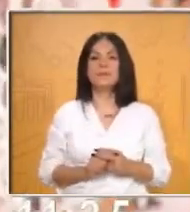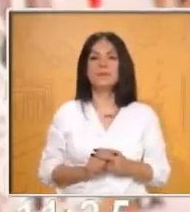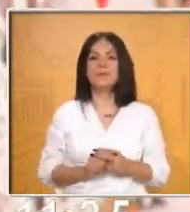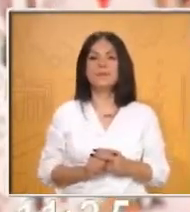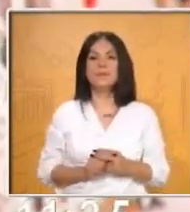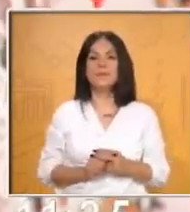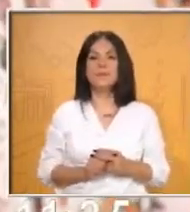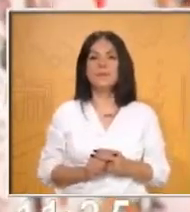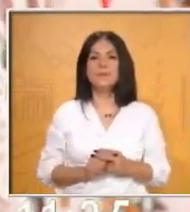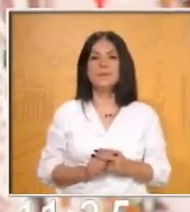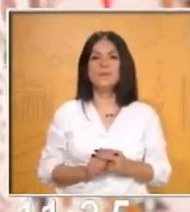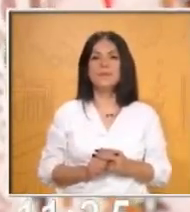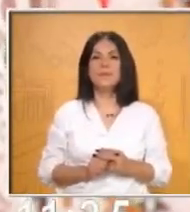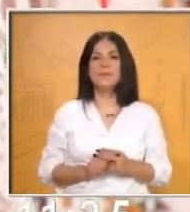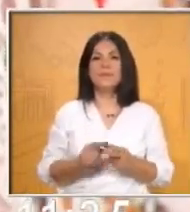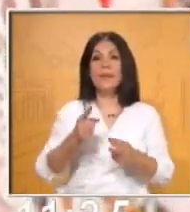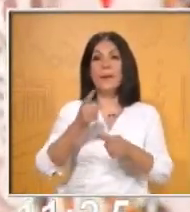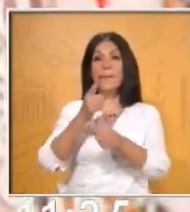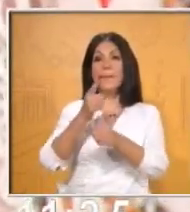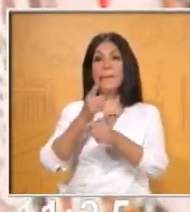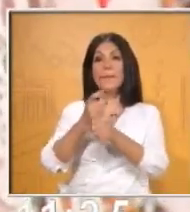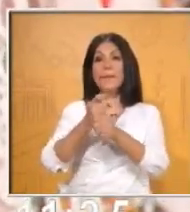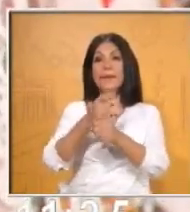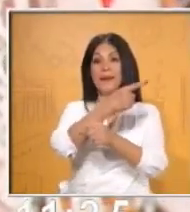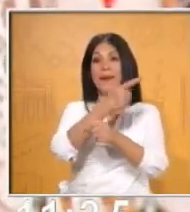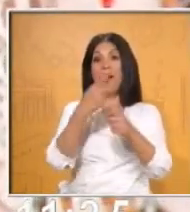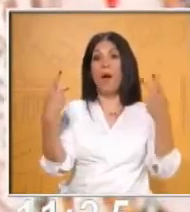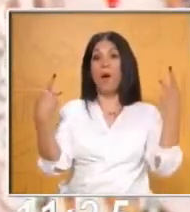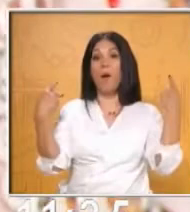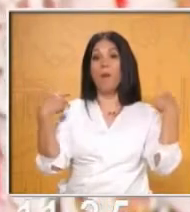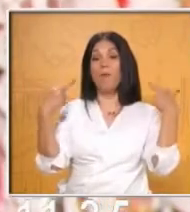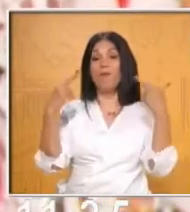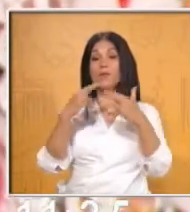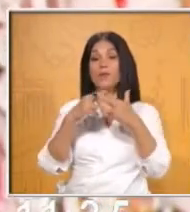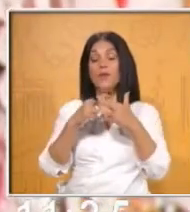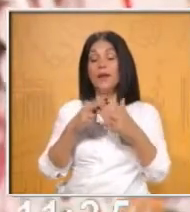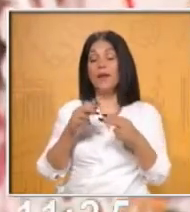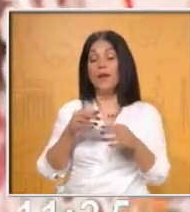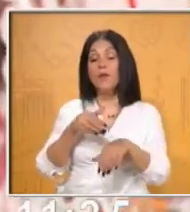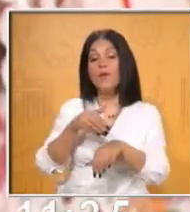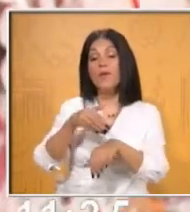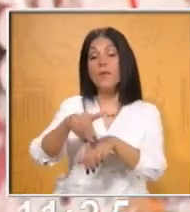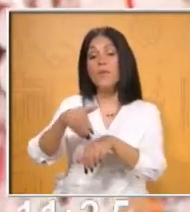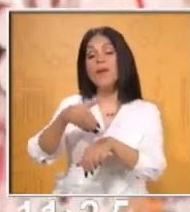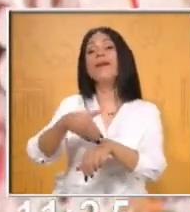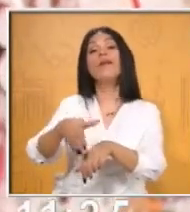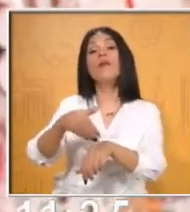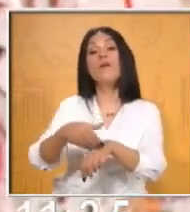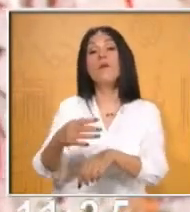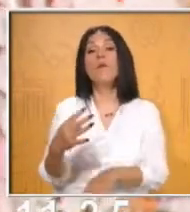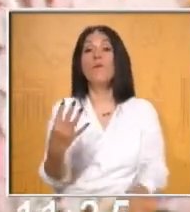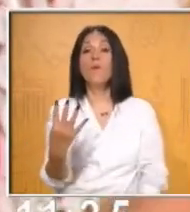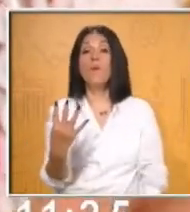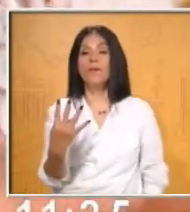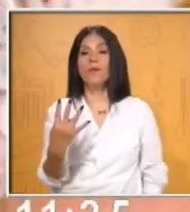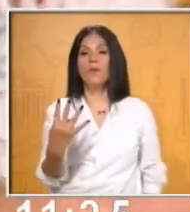La primer concursante es la maestra y le tocó el número cuatro.